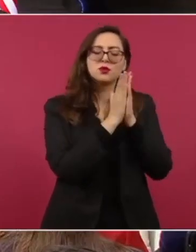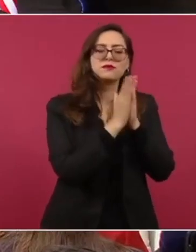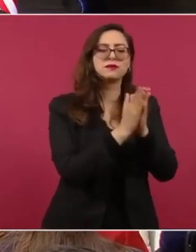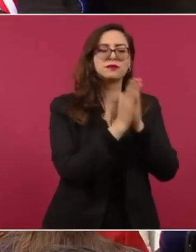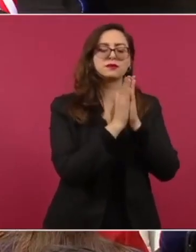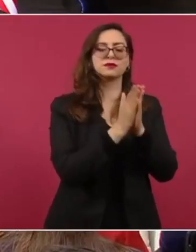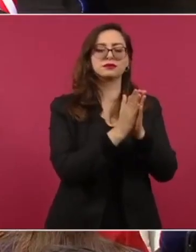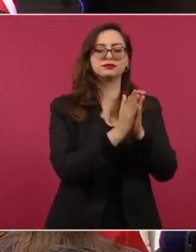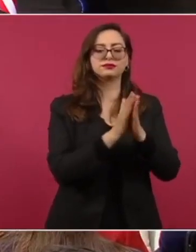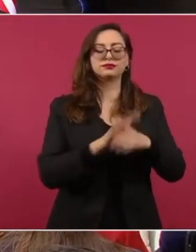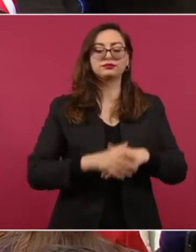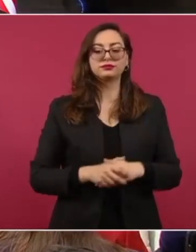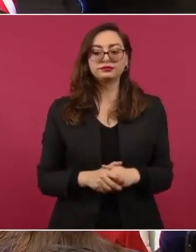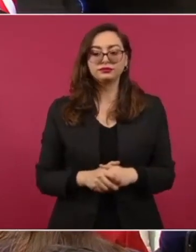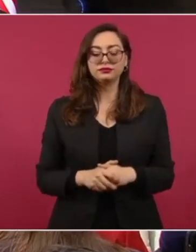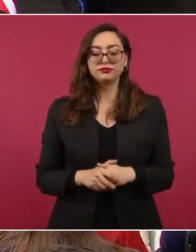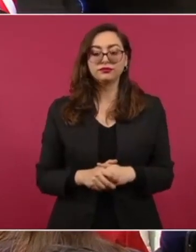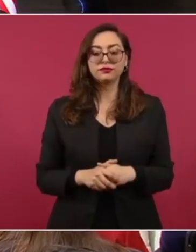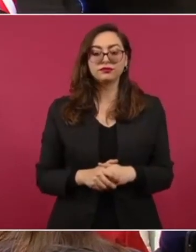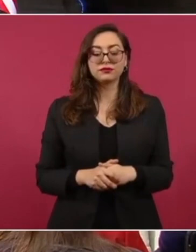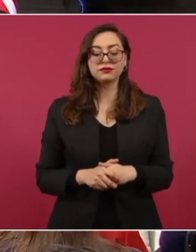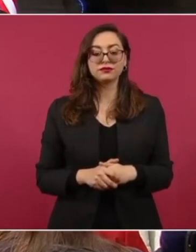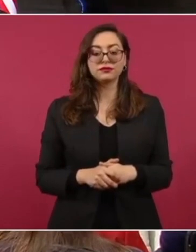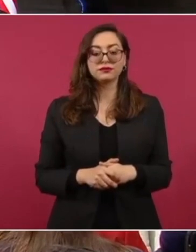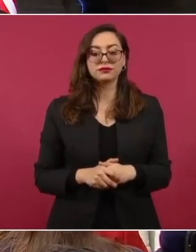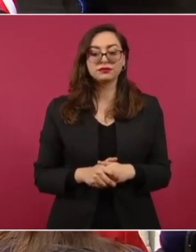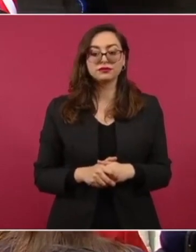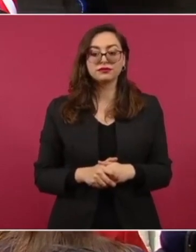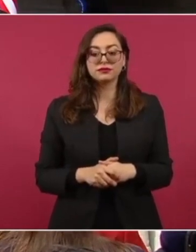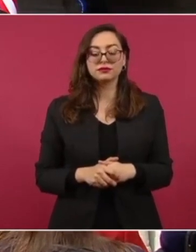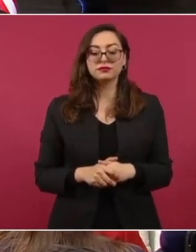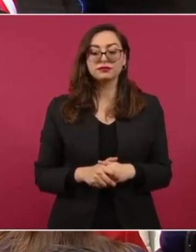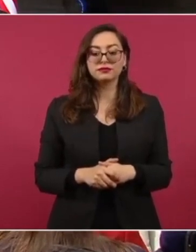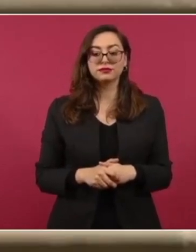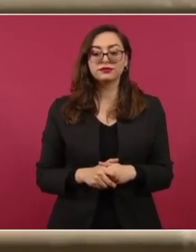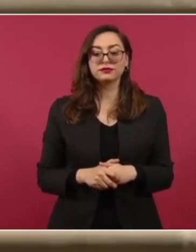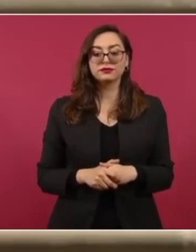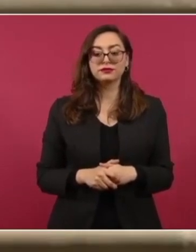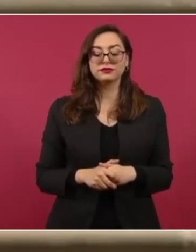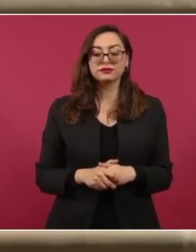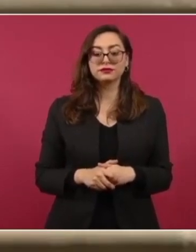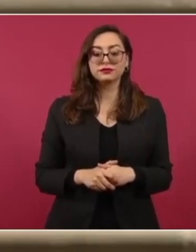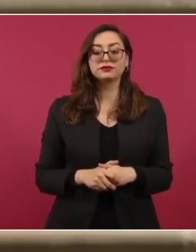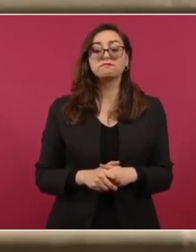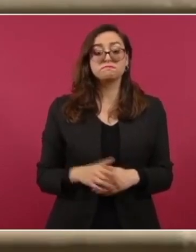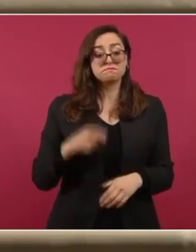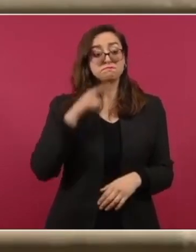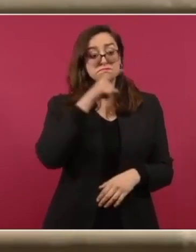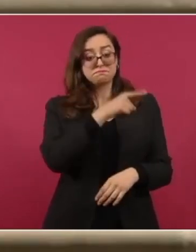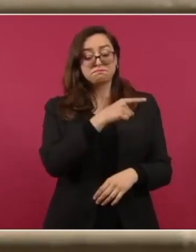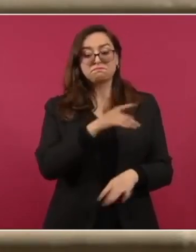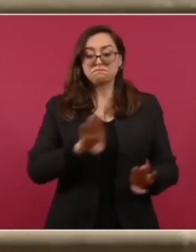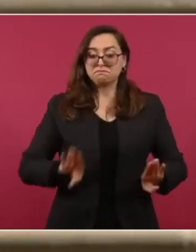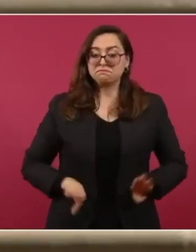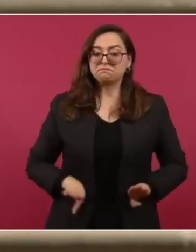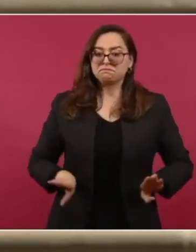He reafirmado que el presidente Biden es un hombre con convicciones